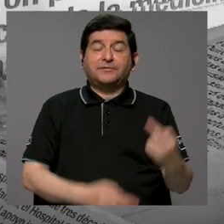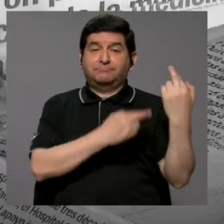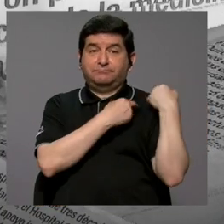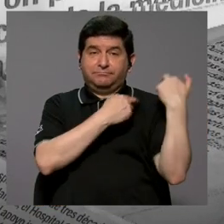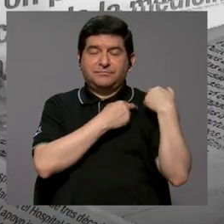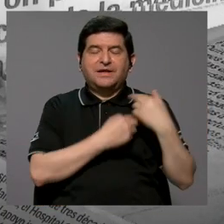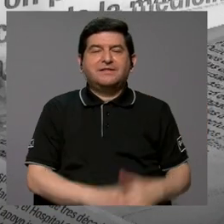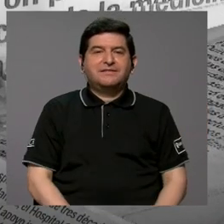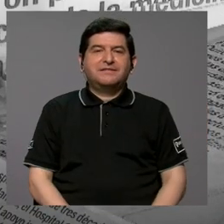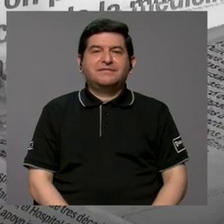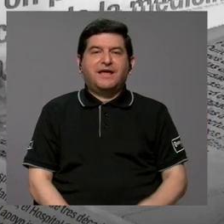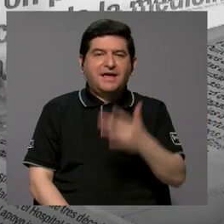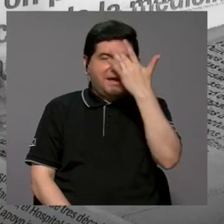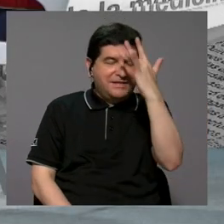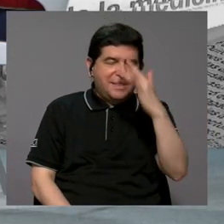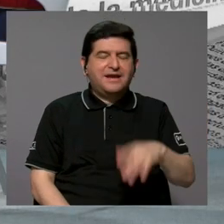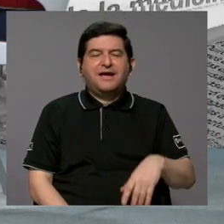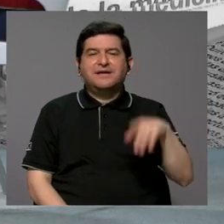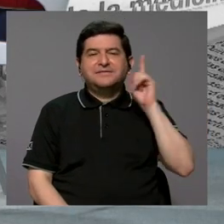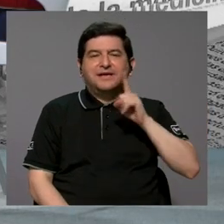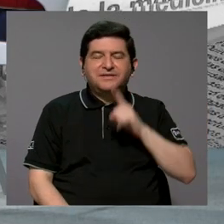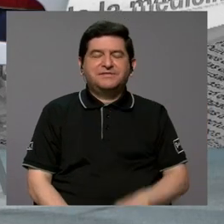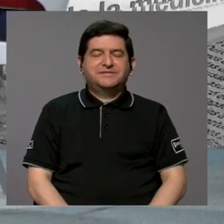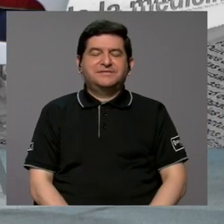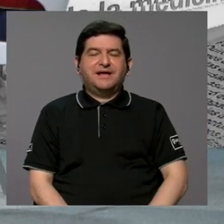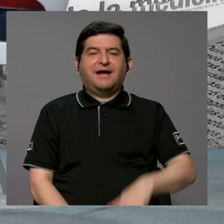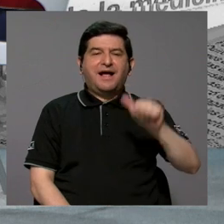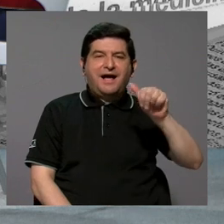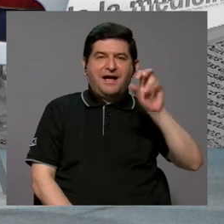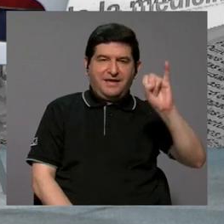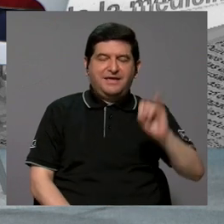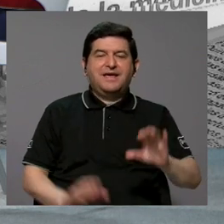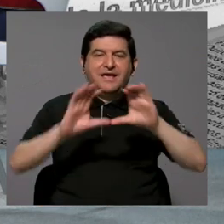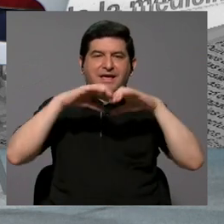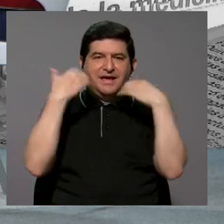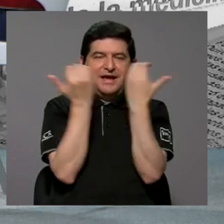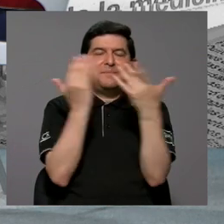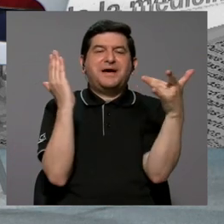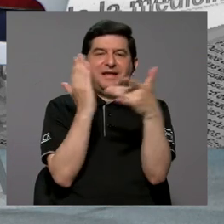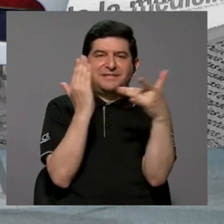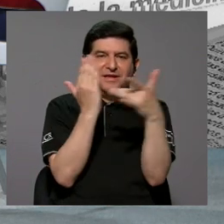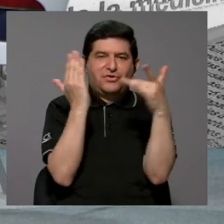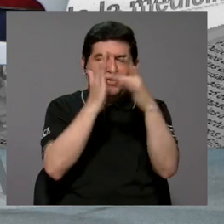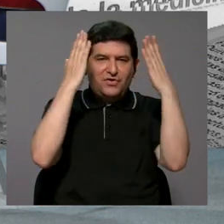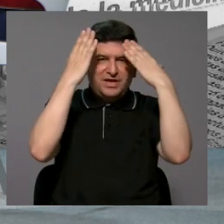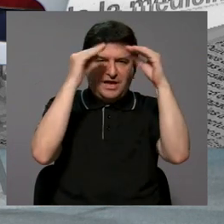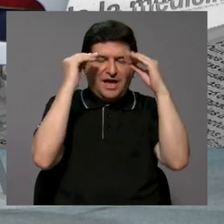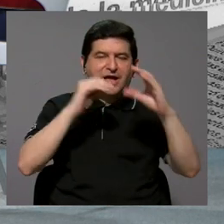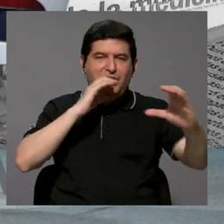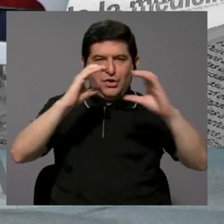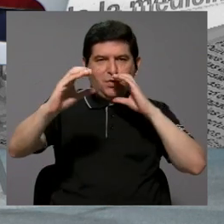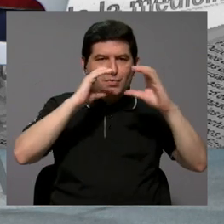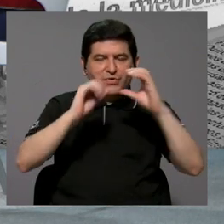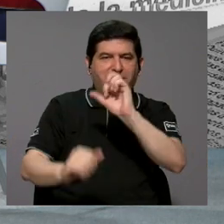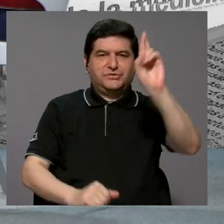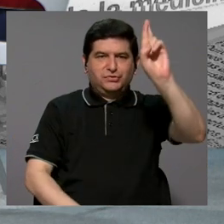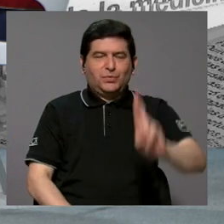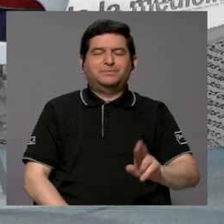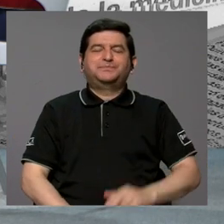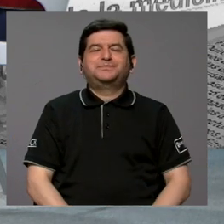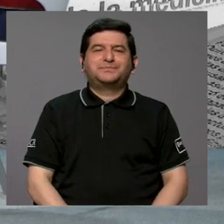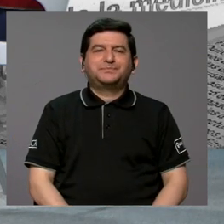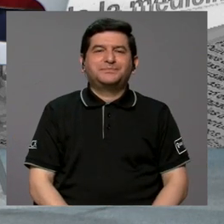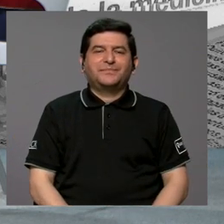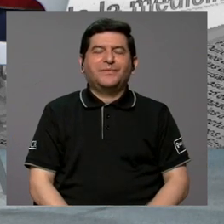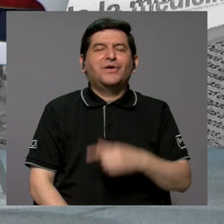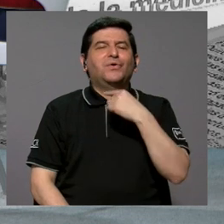encargada de inteligencia artificial de CAMTIC, la Cámara de Tecnologías de Información y Comunicación de Costa Rica.